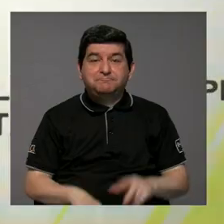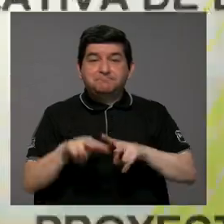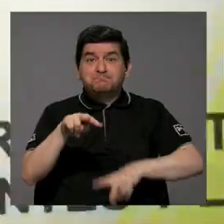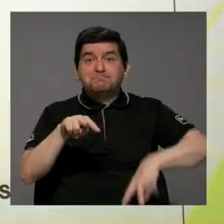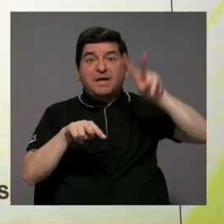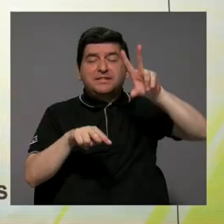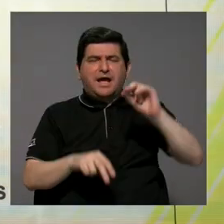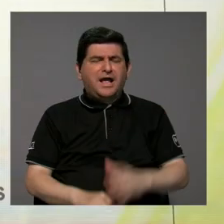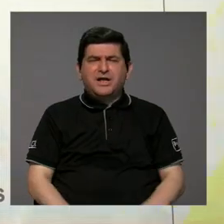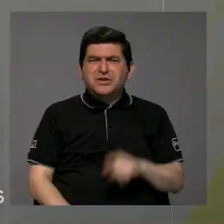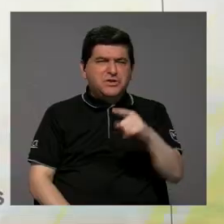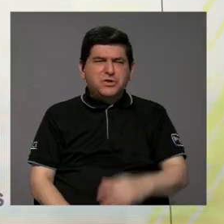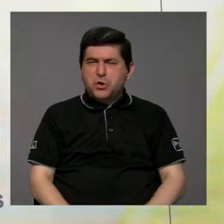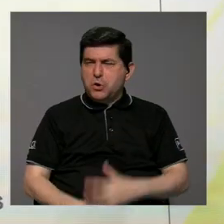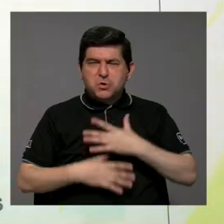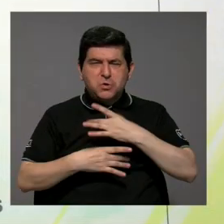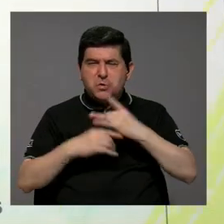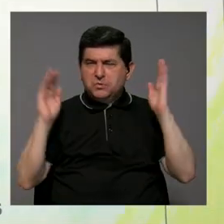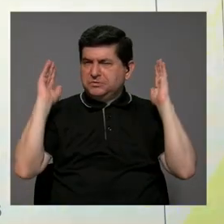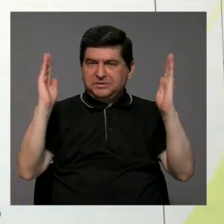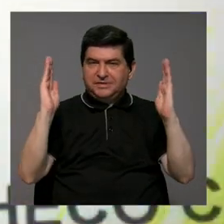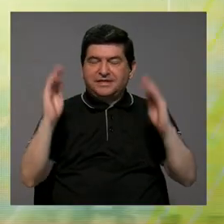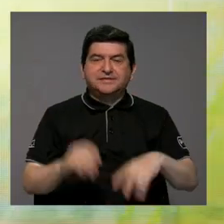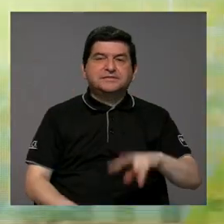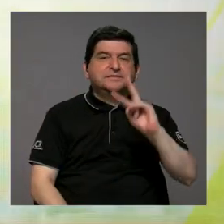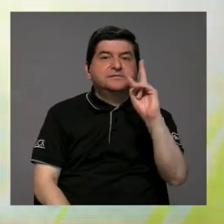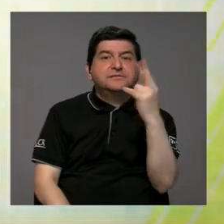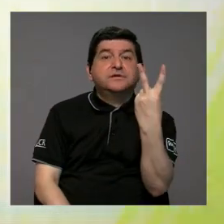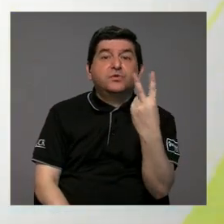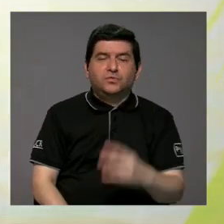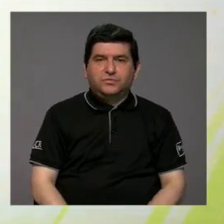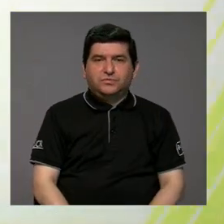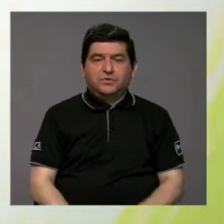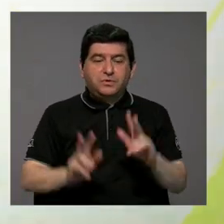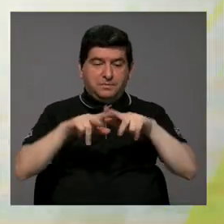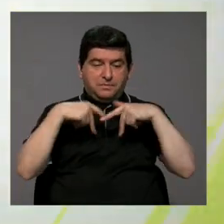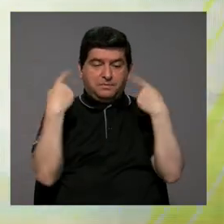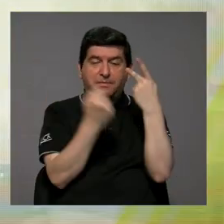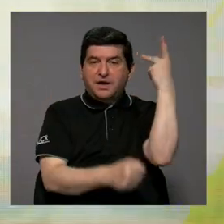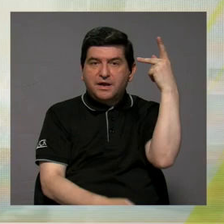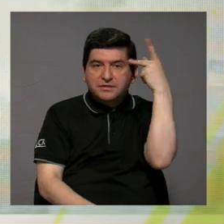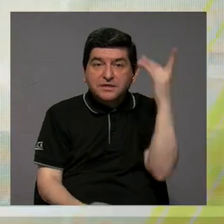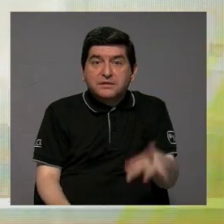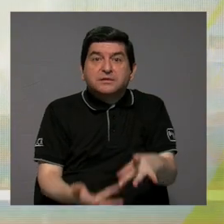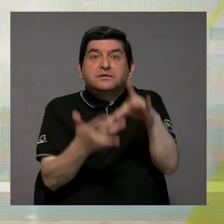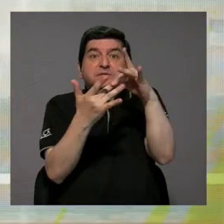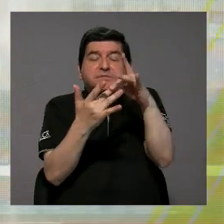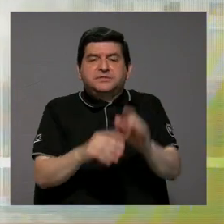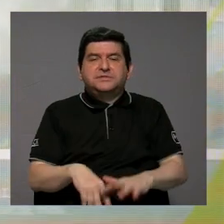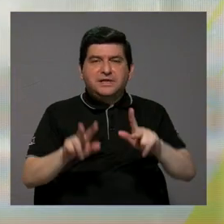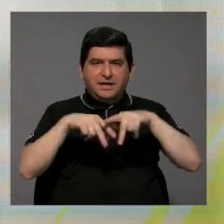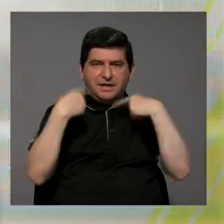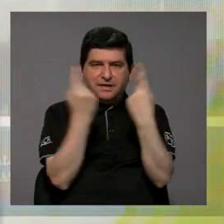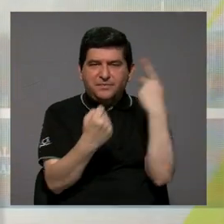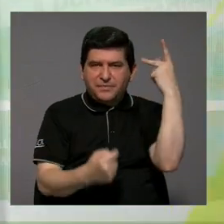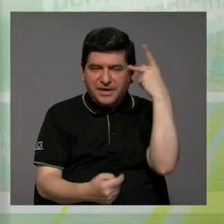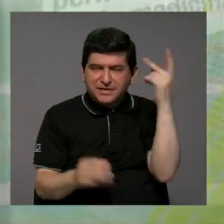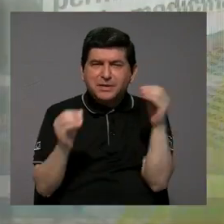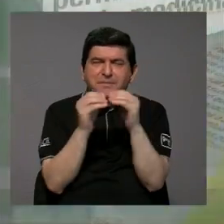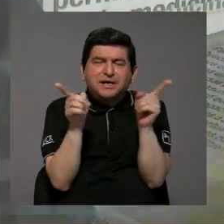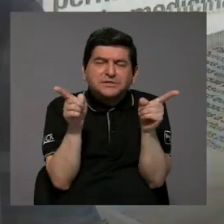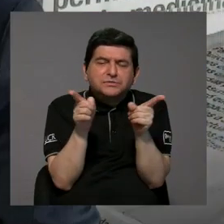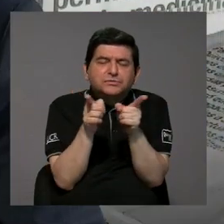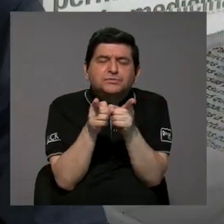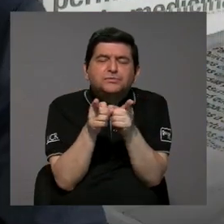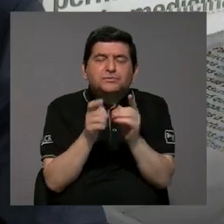ventaja. No es muy ambiciosa la reforma. La segunda, creo que a los partidos políticos y sobre todo a algunos partidos políticos que son